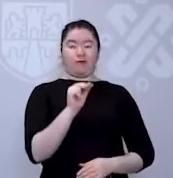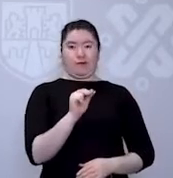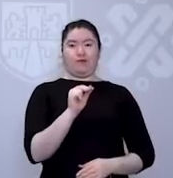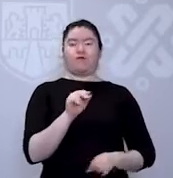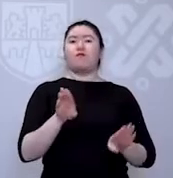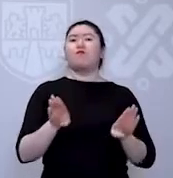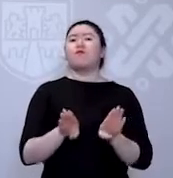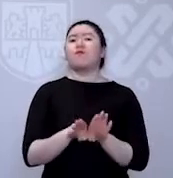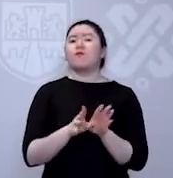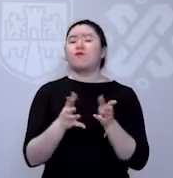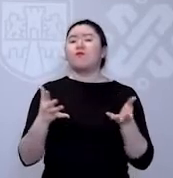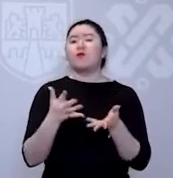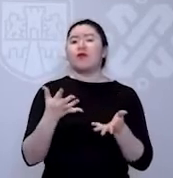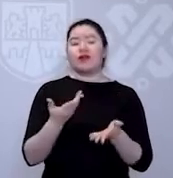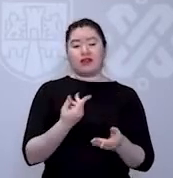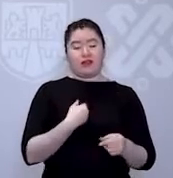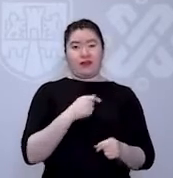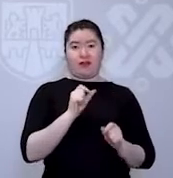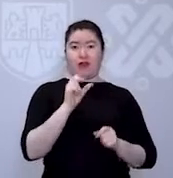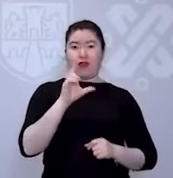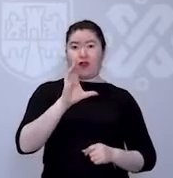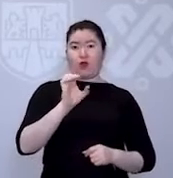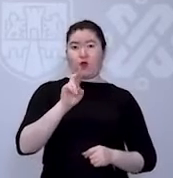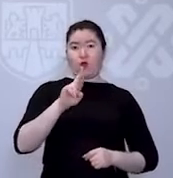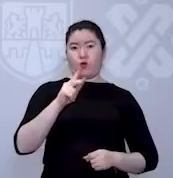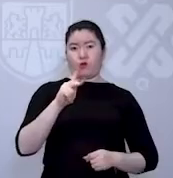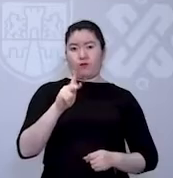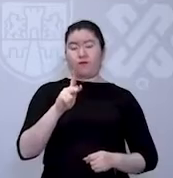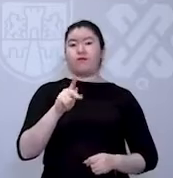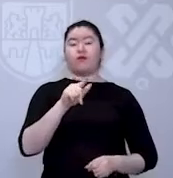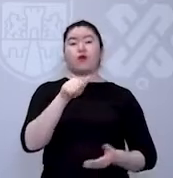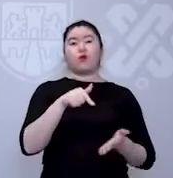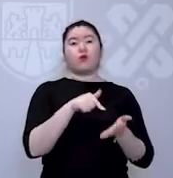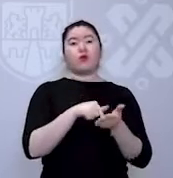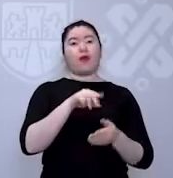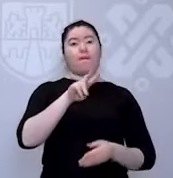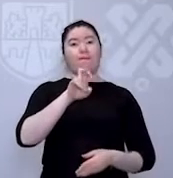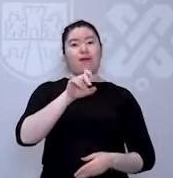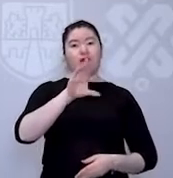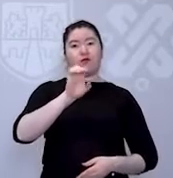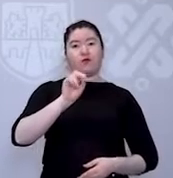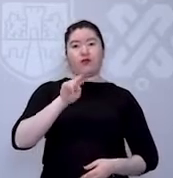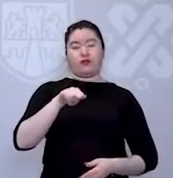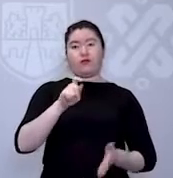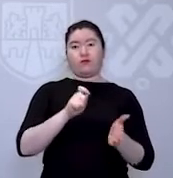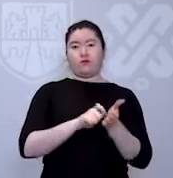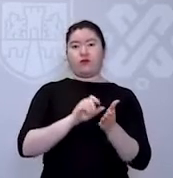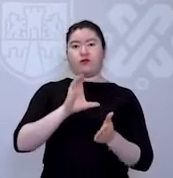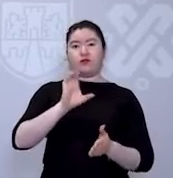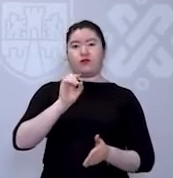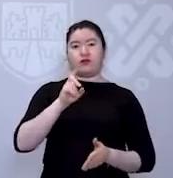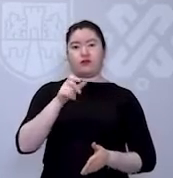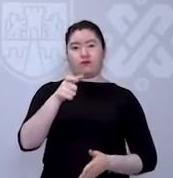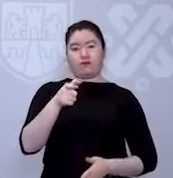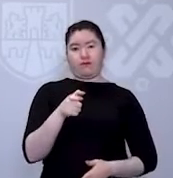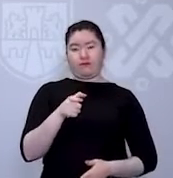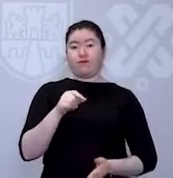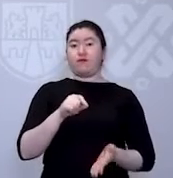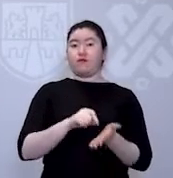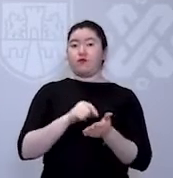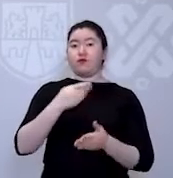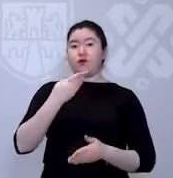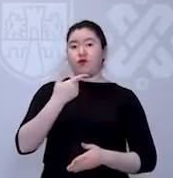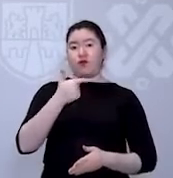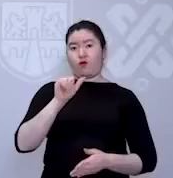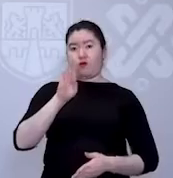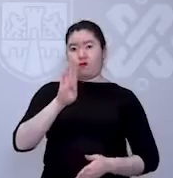padrón. Para ello hay que ingresar su CUR en vacunación.cdmx.gov.mx.